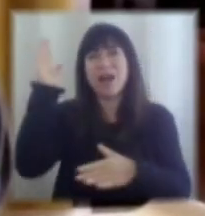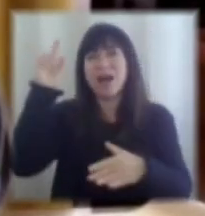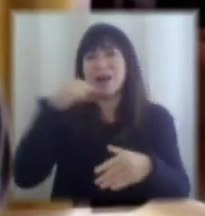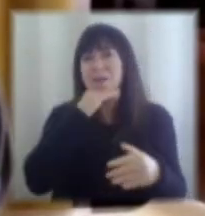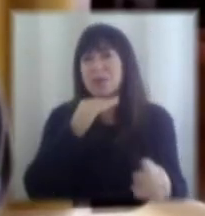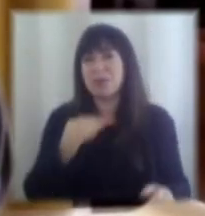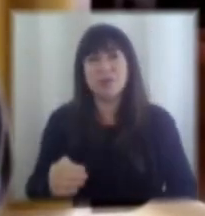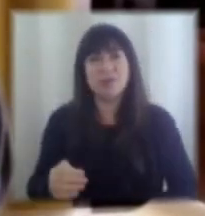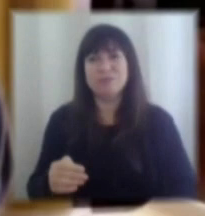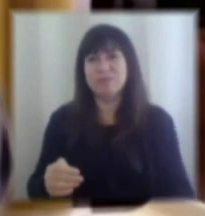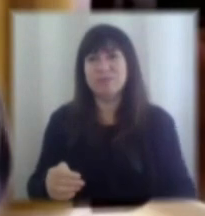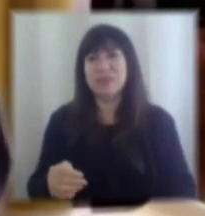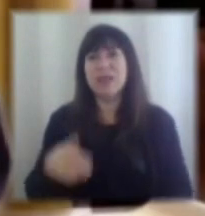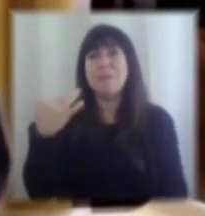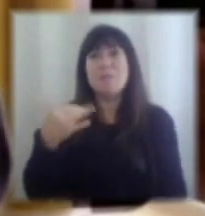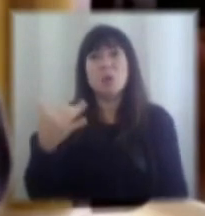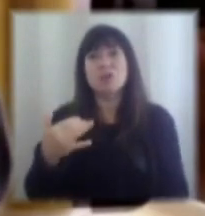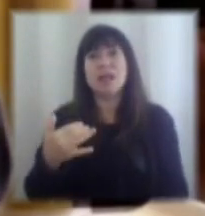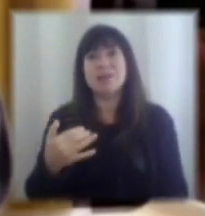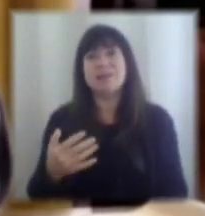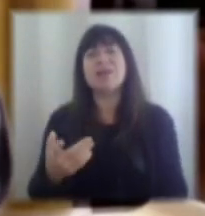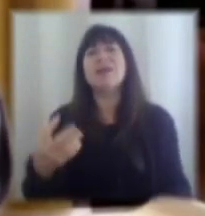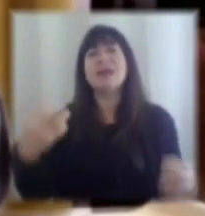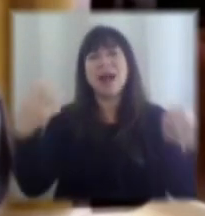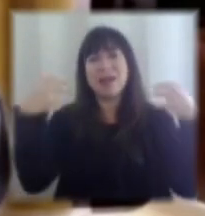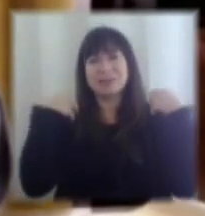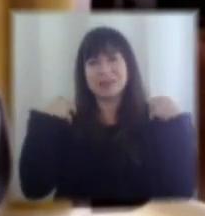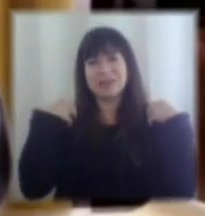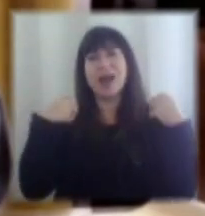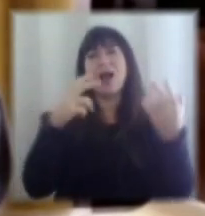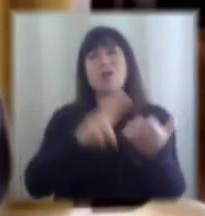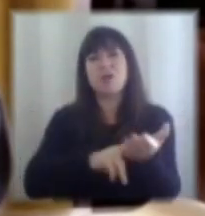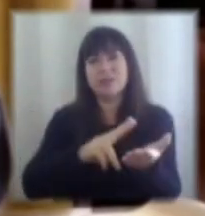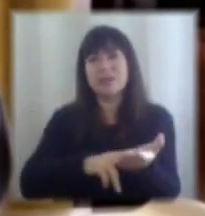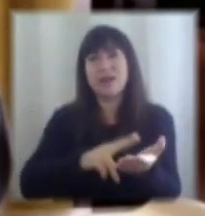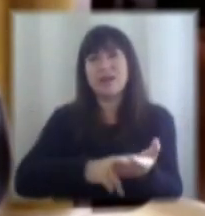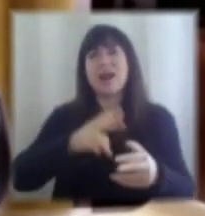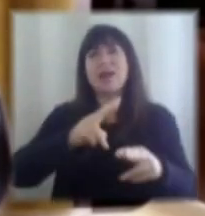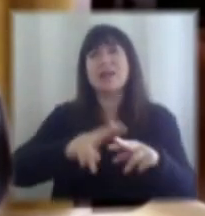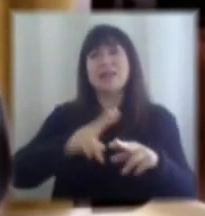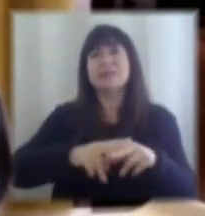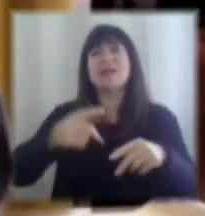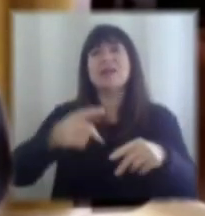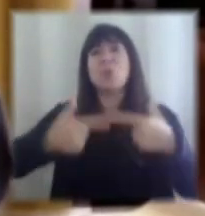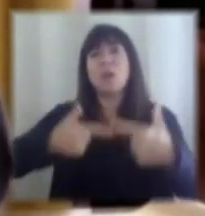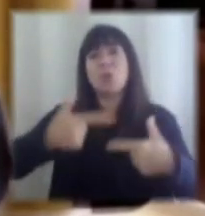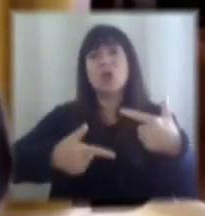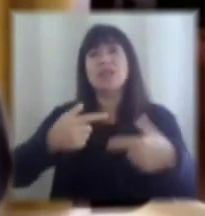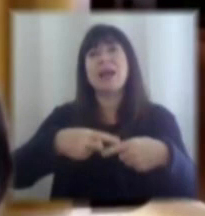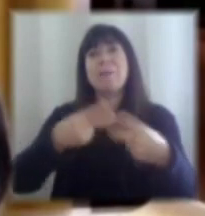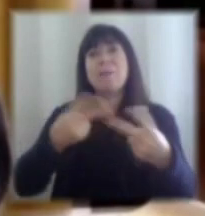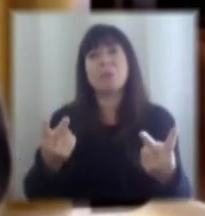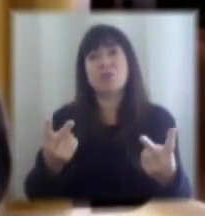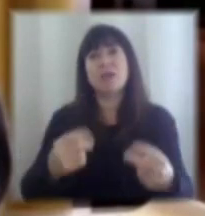fundamental darle la mano hacerse cargo de esa realidad y generar una política pública potente